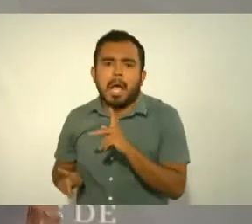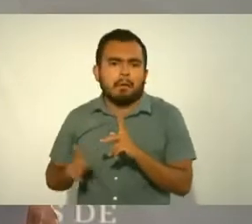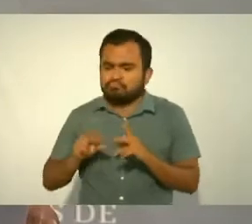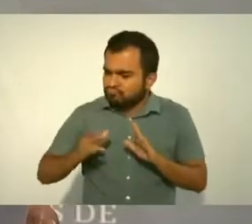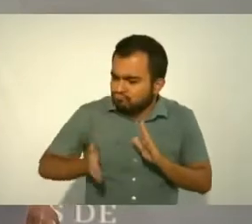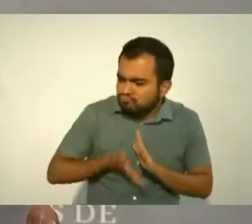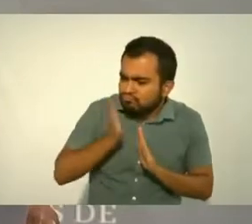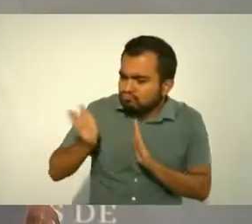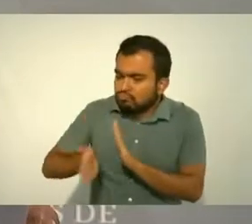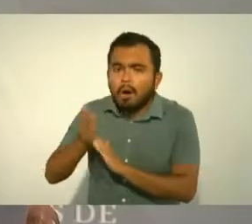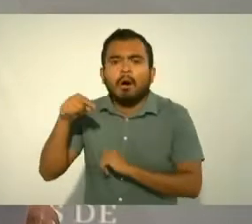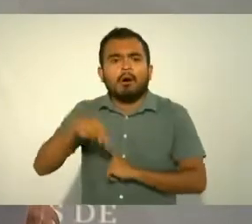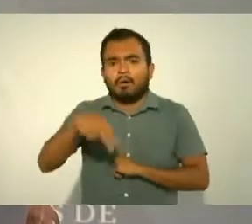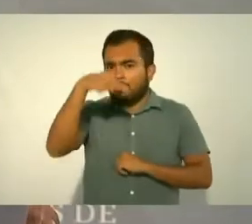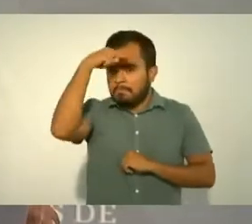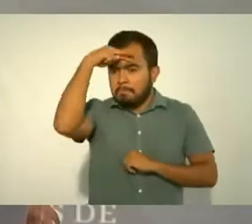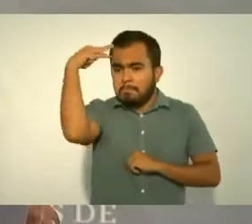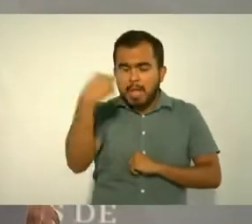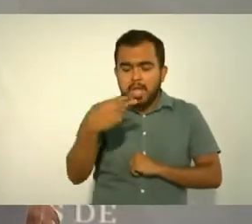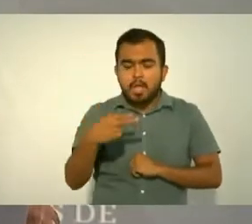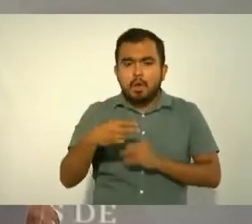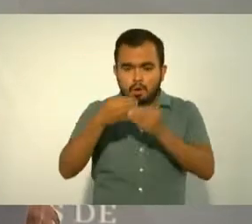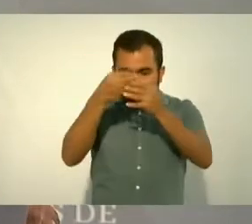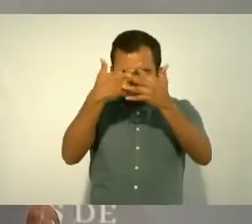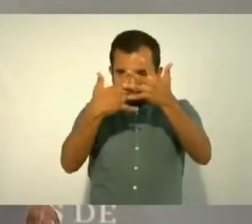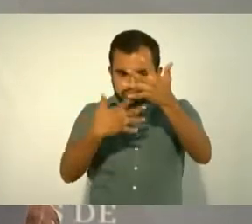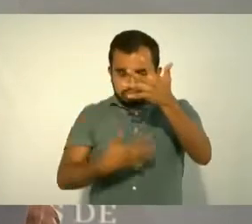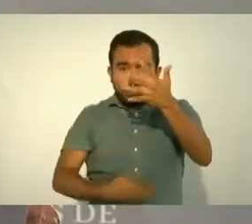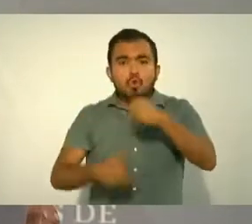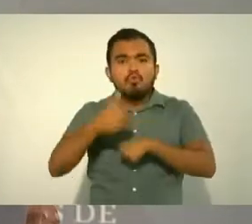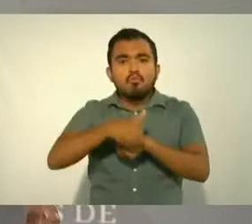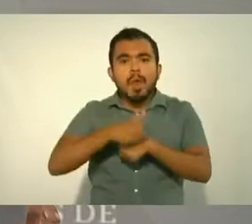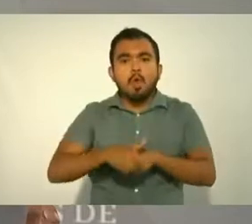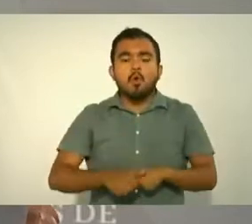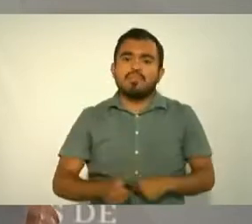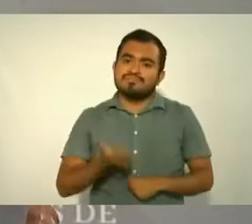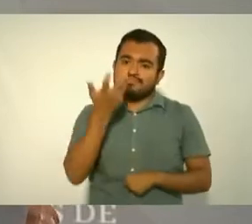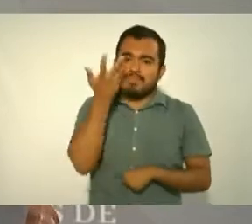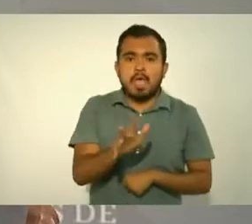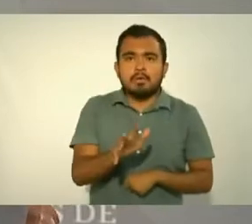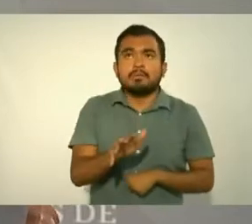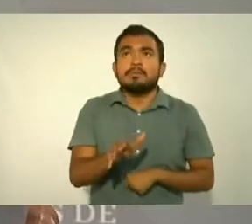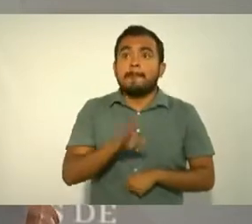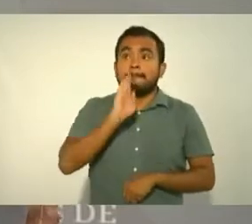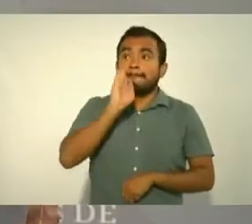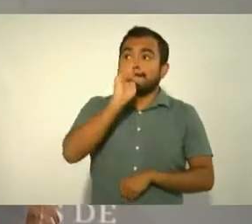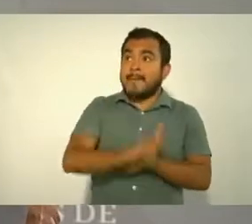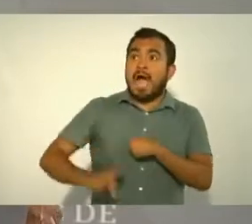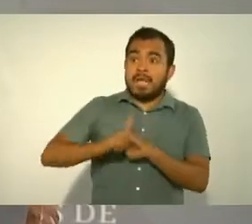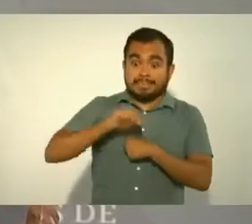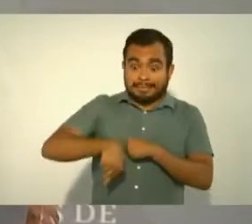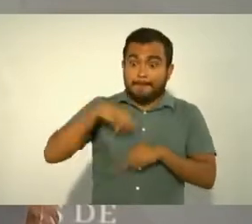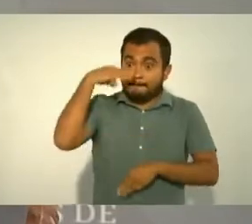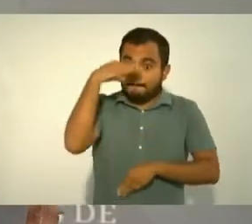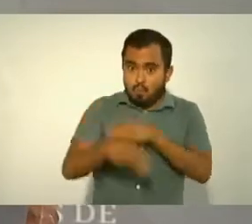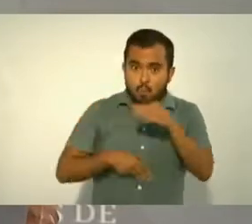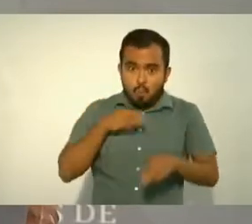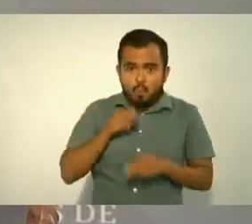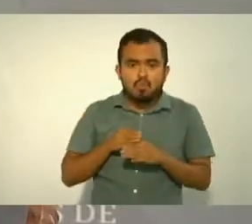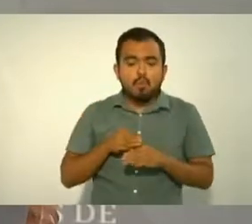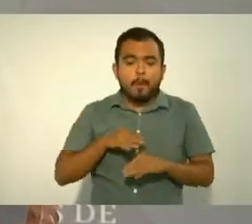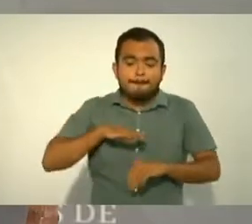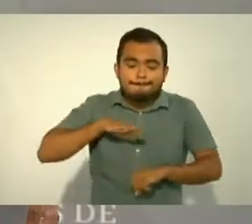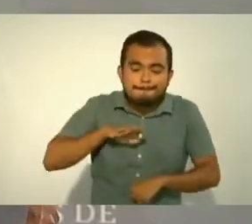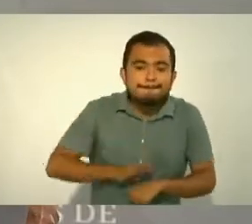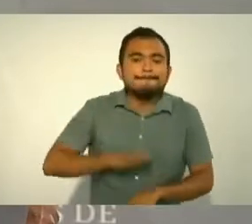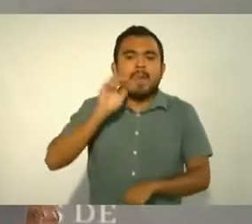México fue de los diez países del mundo que más vacunas